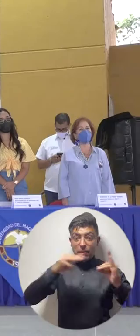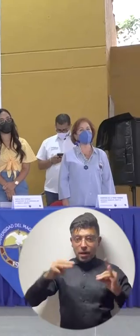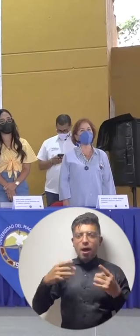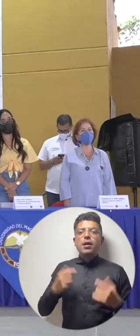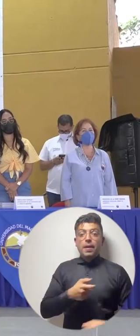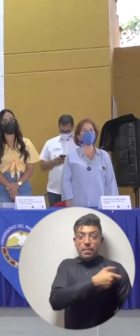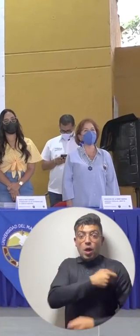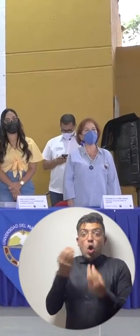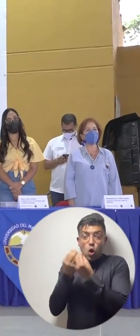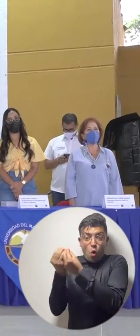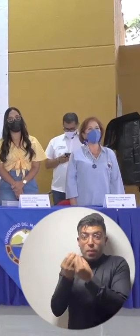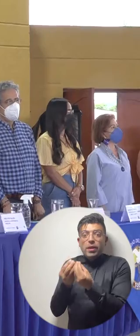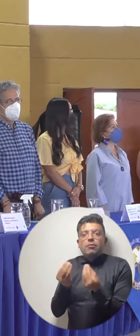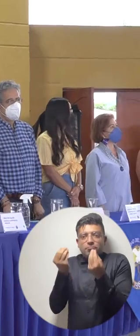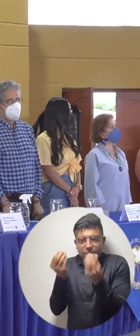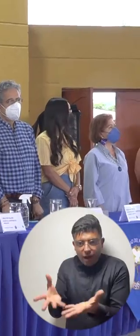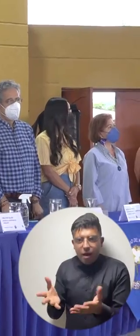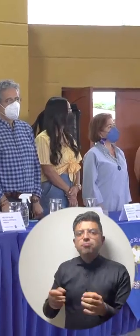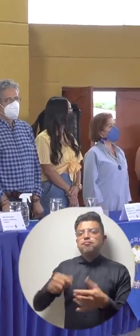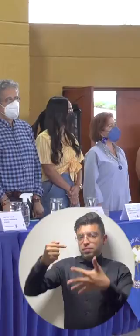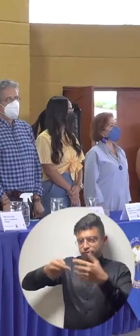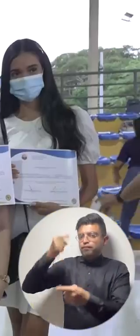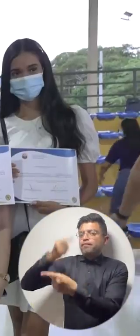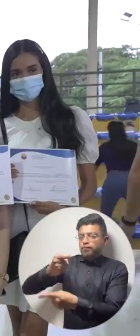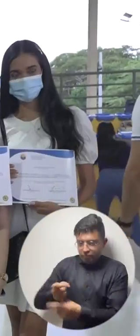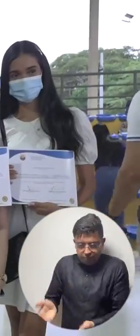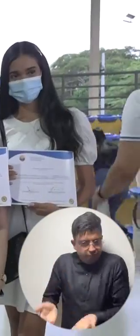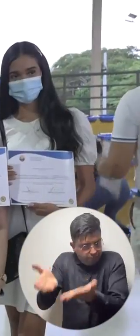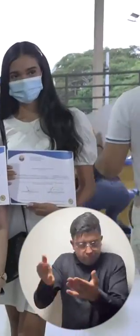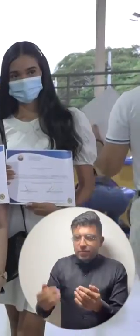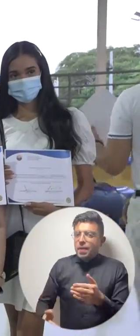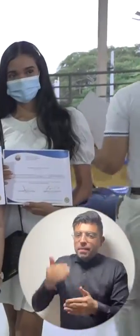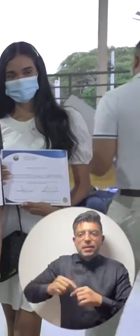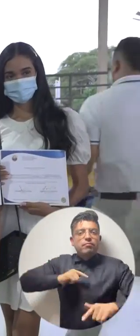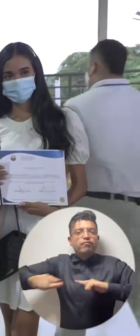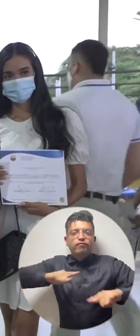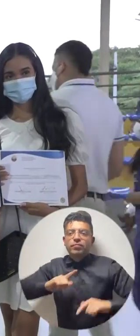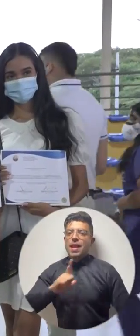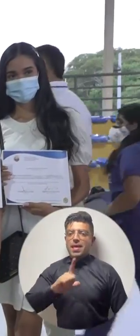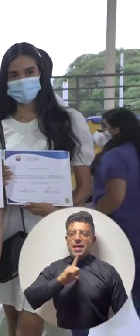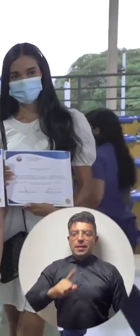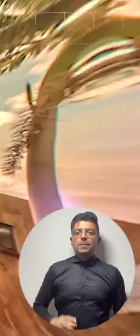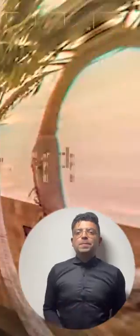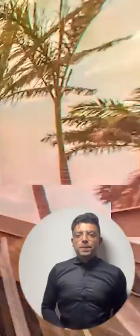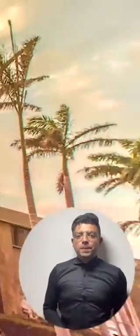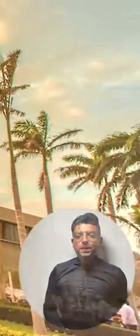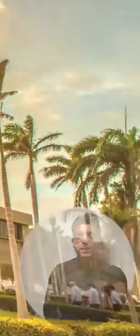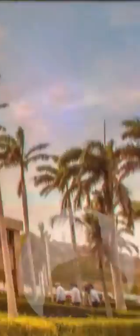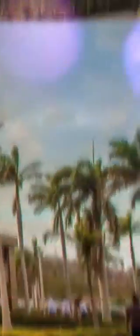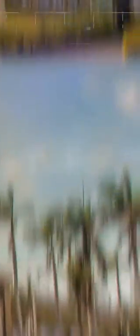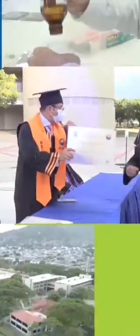Magdalena recibieron de parte del Comité de Garantías las credenciales para iniciar su labor de liderazgo.